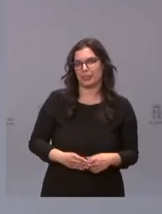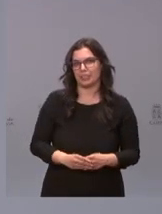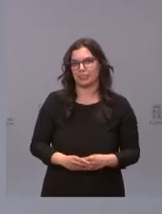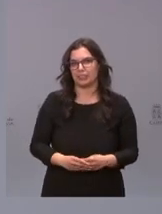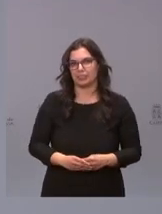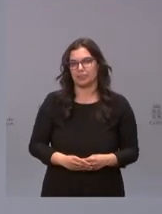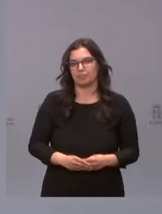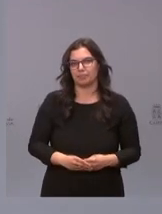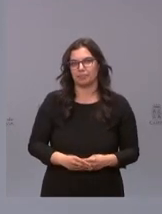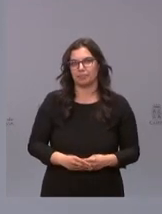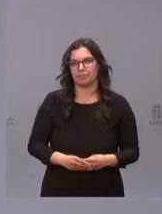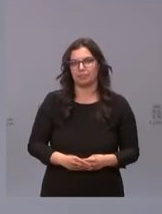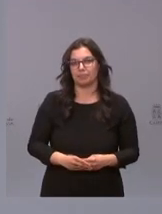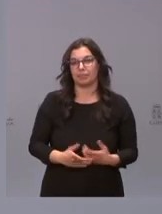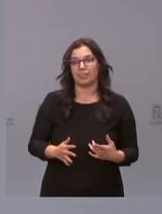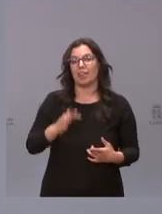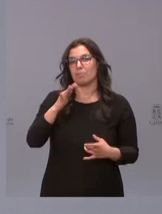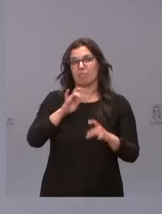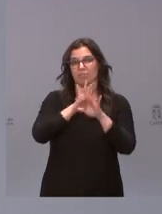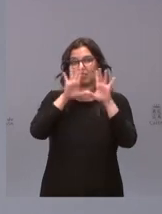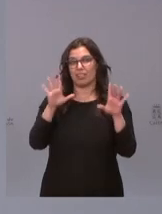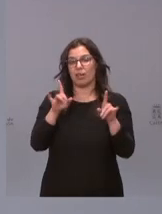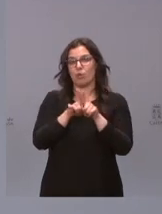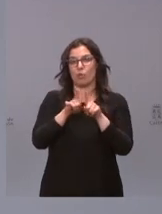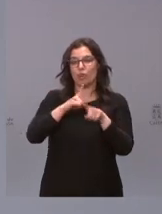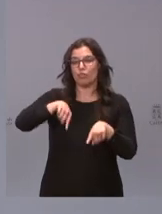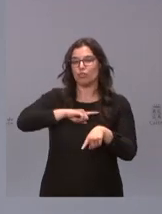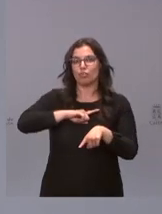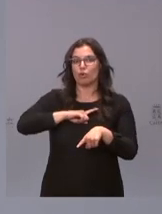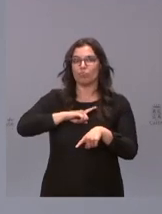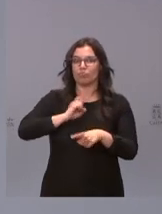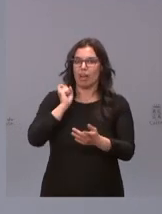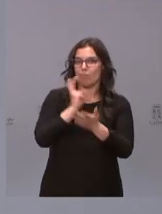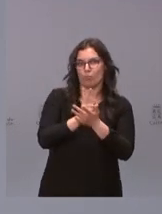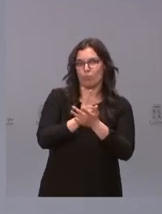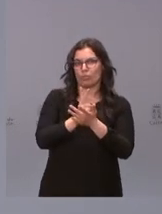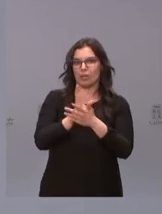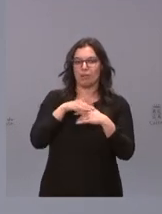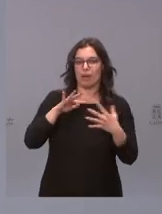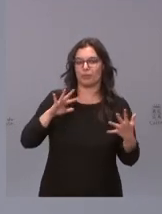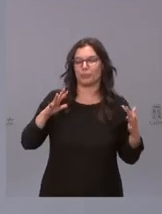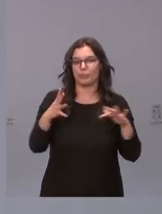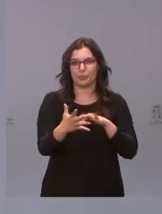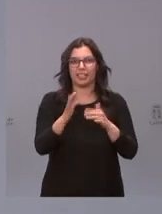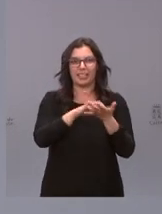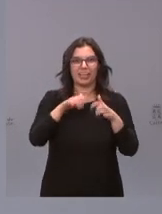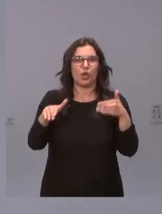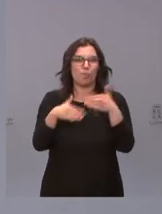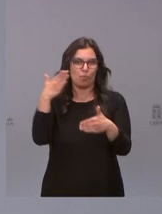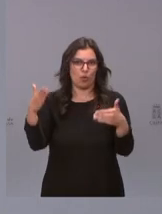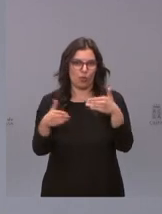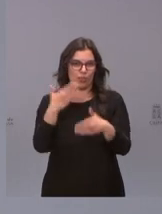recoge bien a las claras nuestra idea apostar por la modernización de Castilla y León y por tanto de una nueva